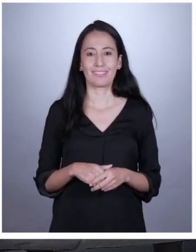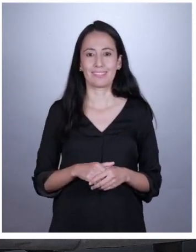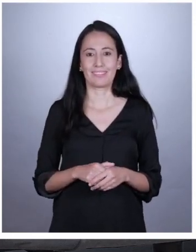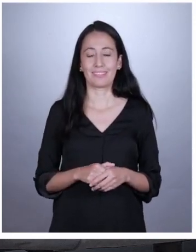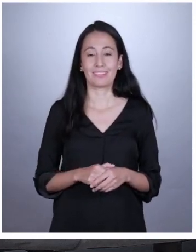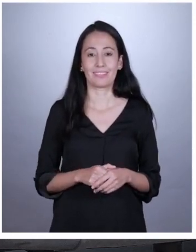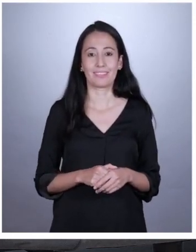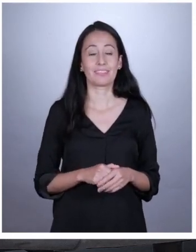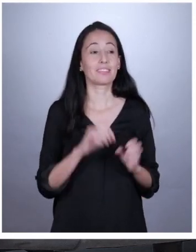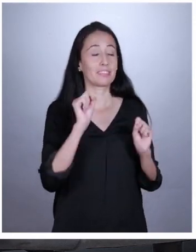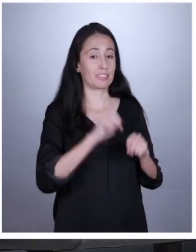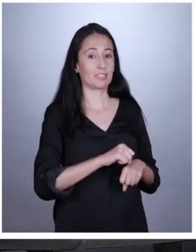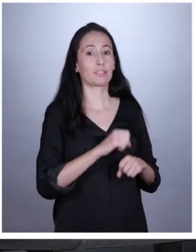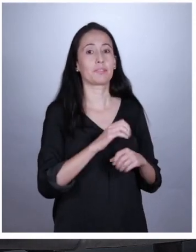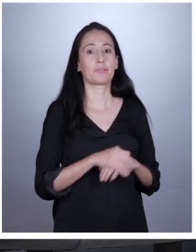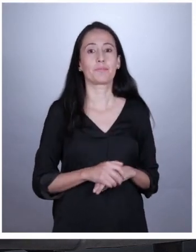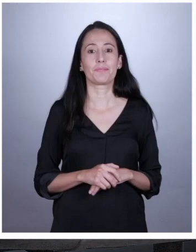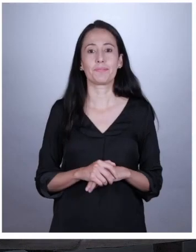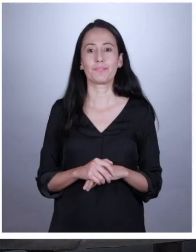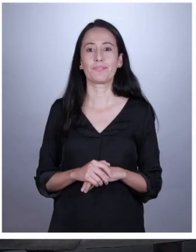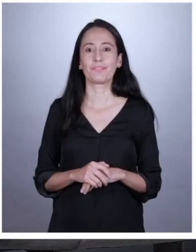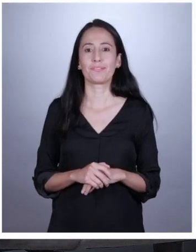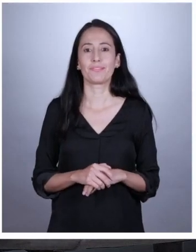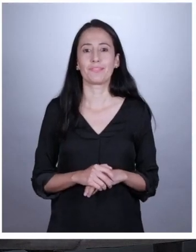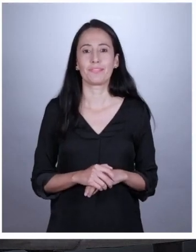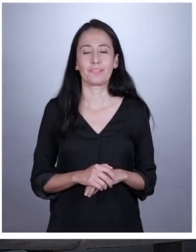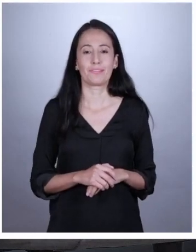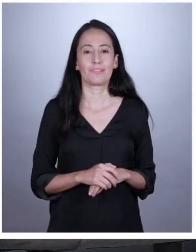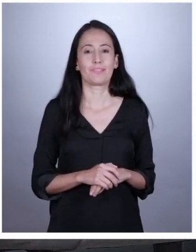Estoy preparado. ¿Tú lo estás? Siempre.